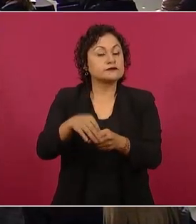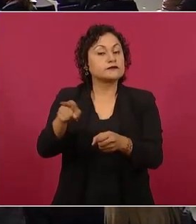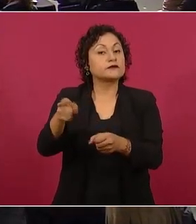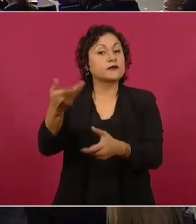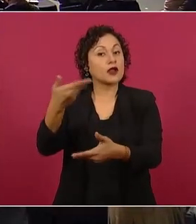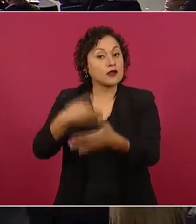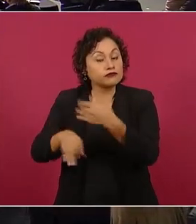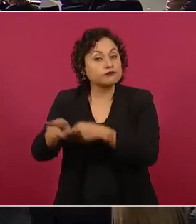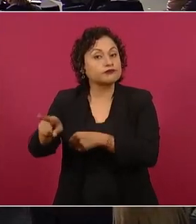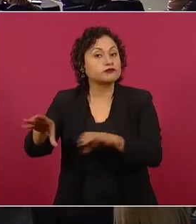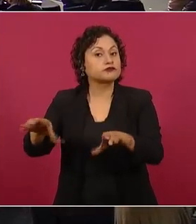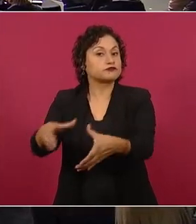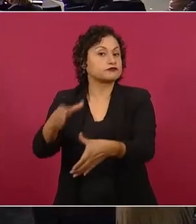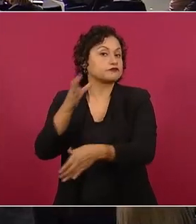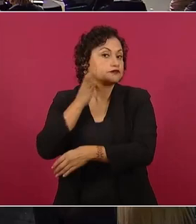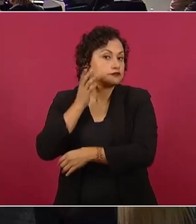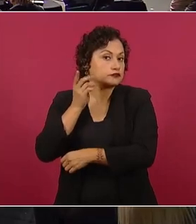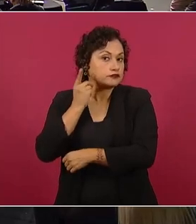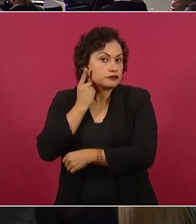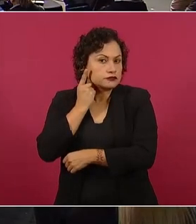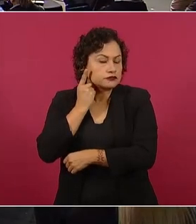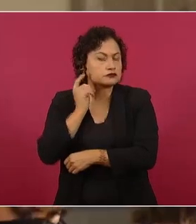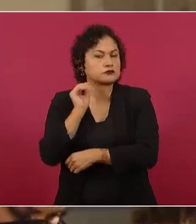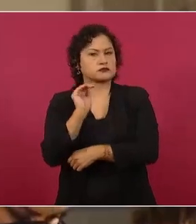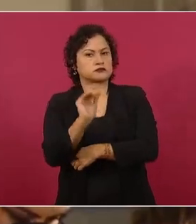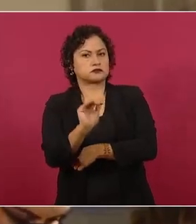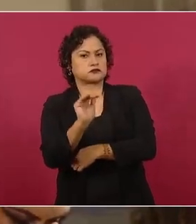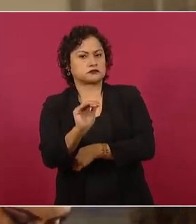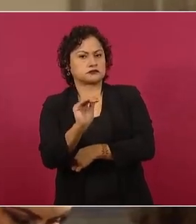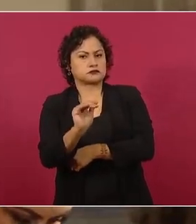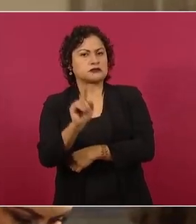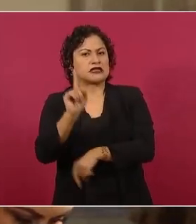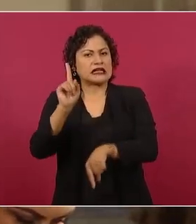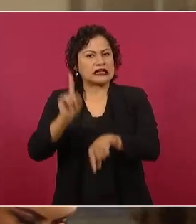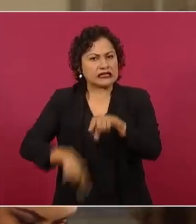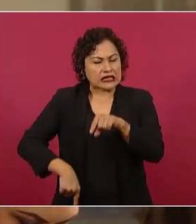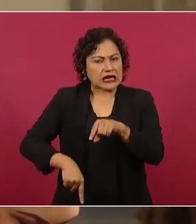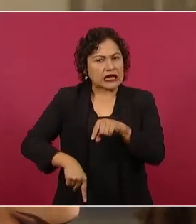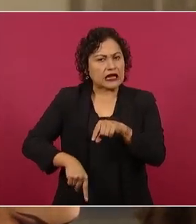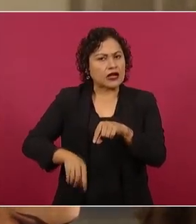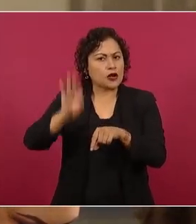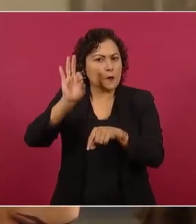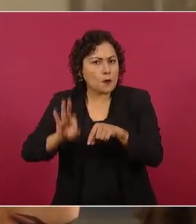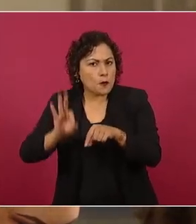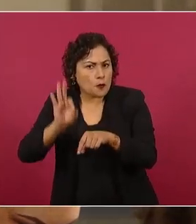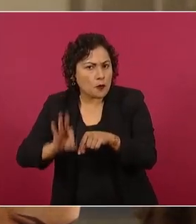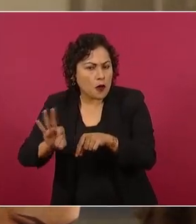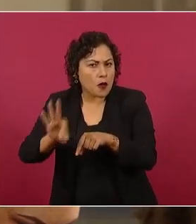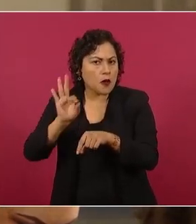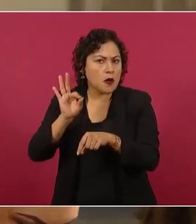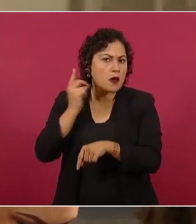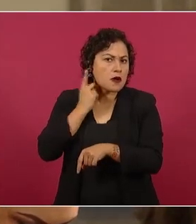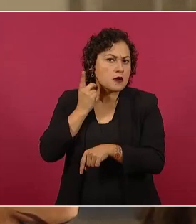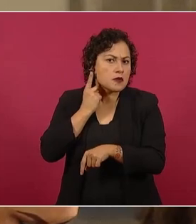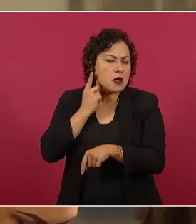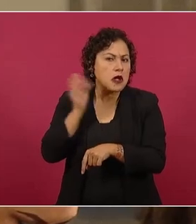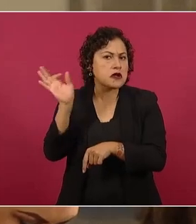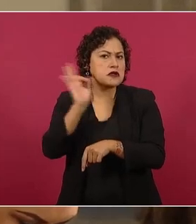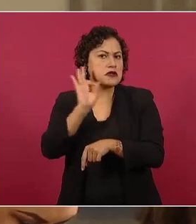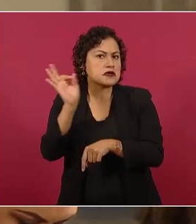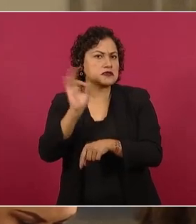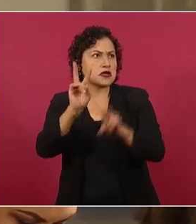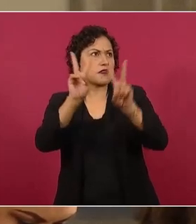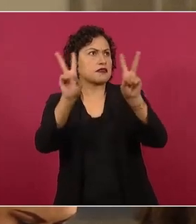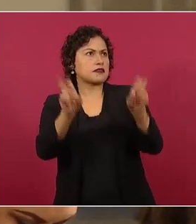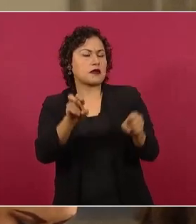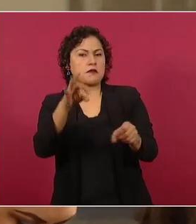y con la eliminación de pluriluminales no se perderá el equilibrio democrático en